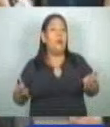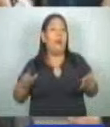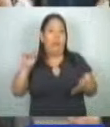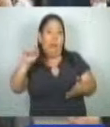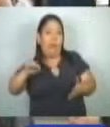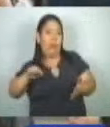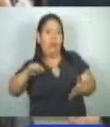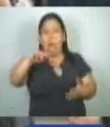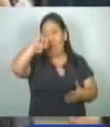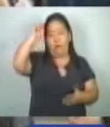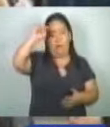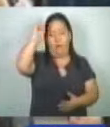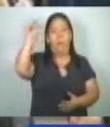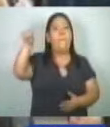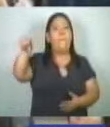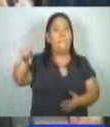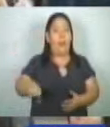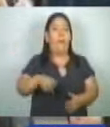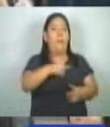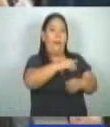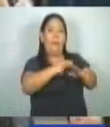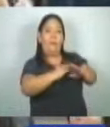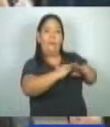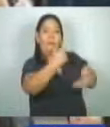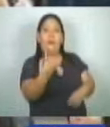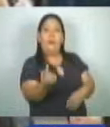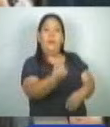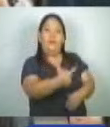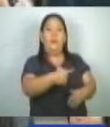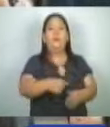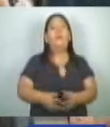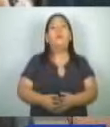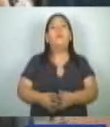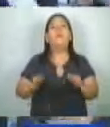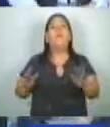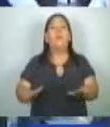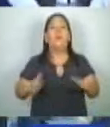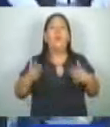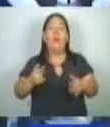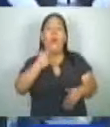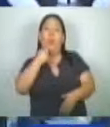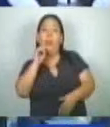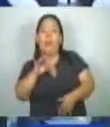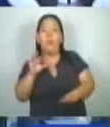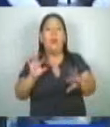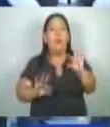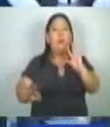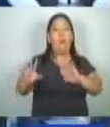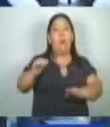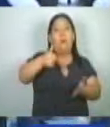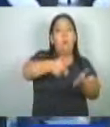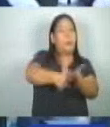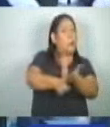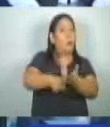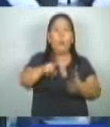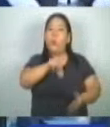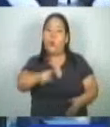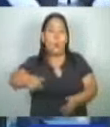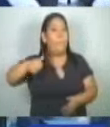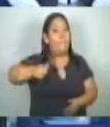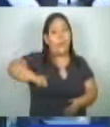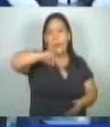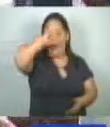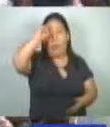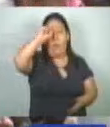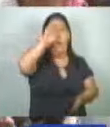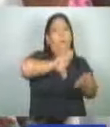cometen irregularidades contra los empleados municipales, ya que señaló que algunos ediles incumplen con el pago del salario